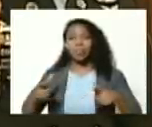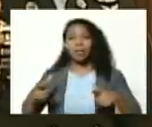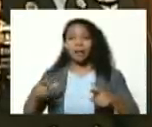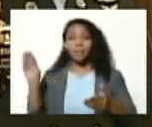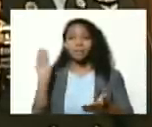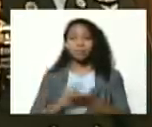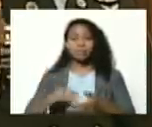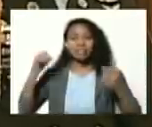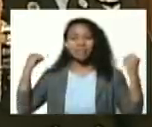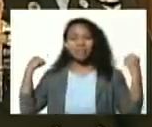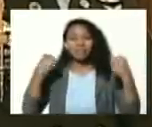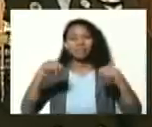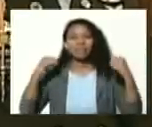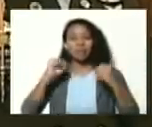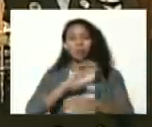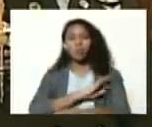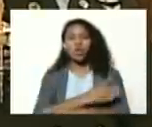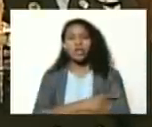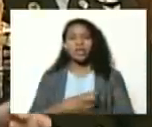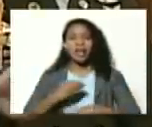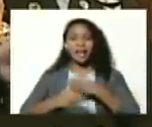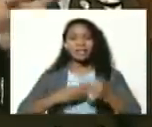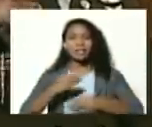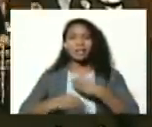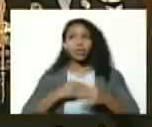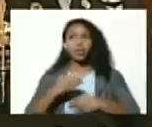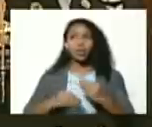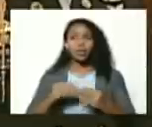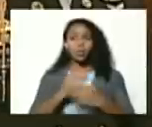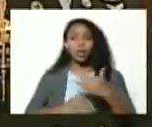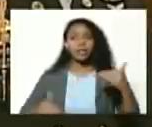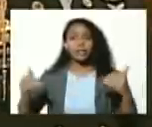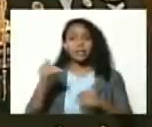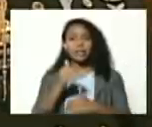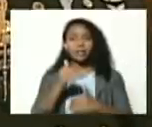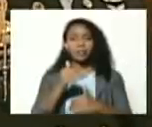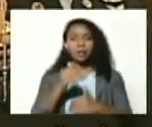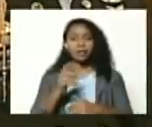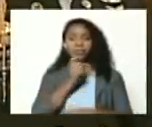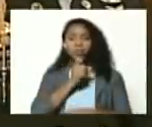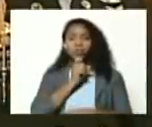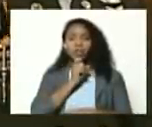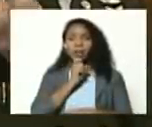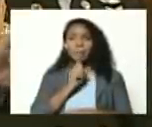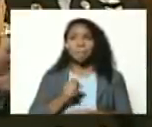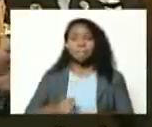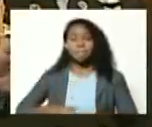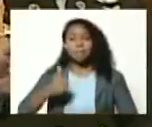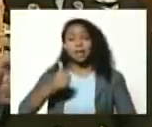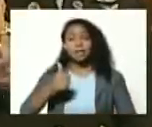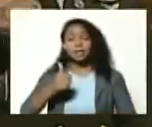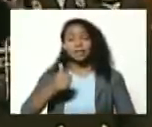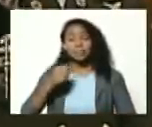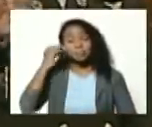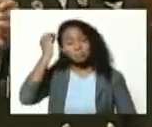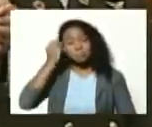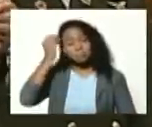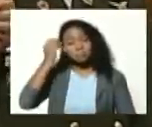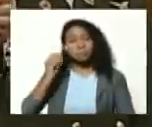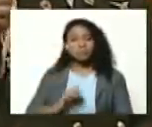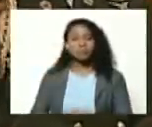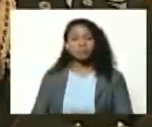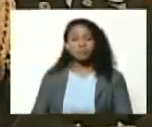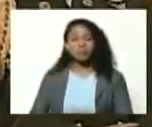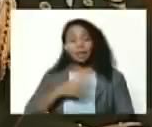en práctica sus poderes creadores pasándole por encima a las dificultades más impensables para hacer